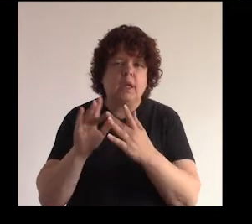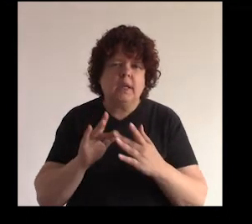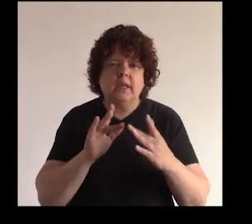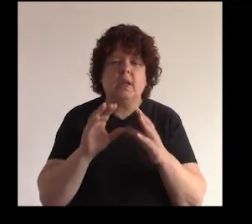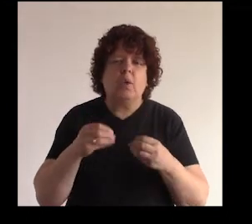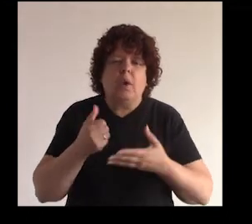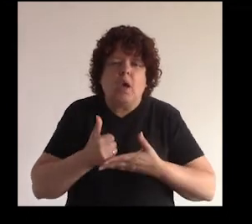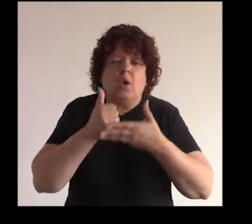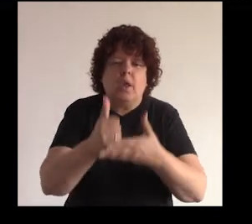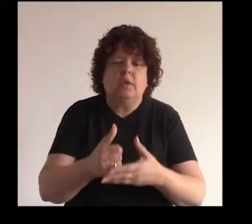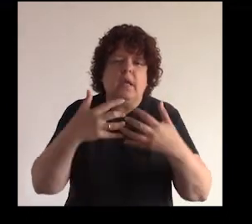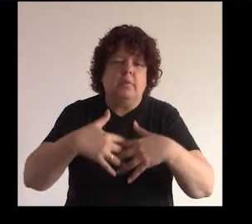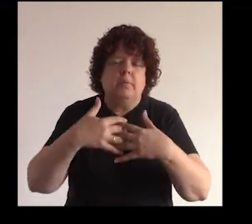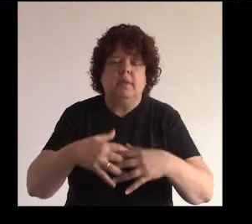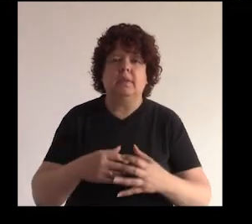ayudar con nuestro emprendimiento